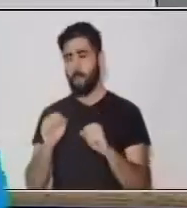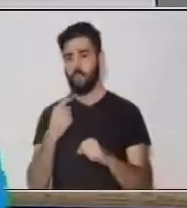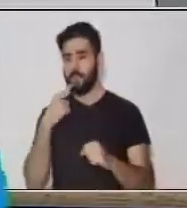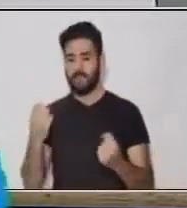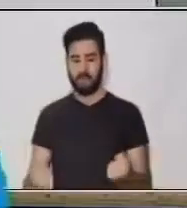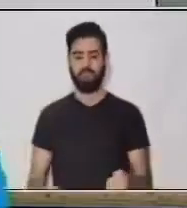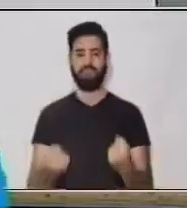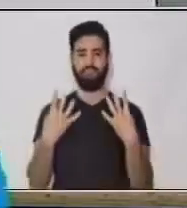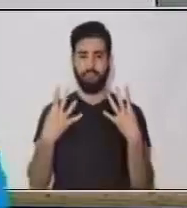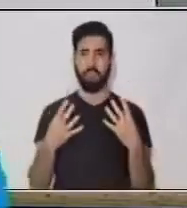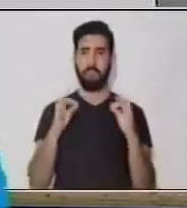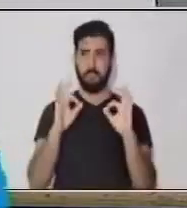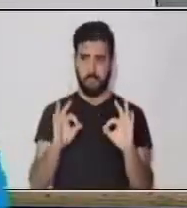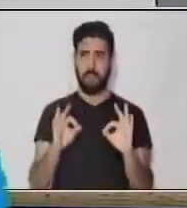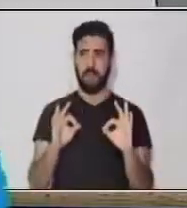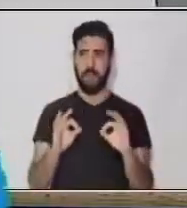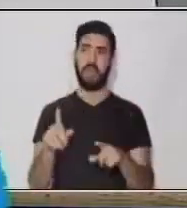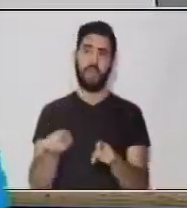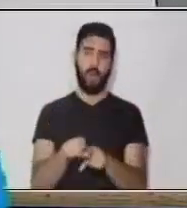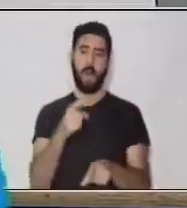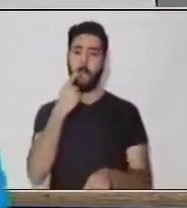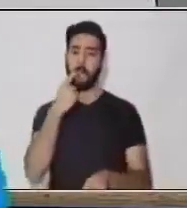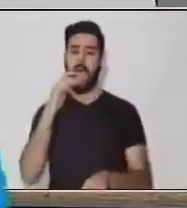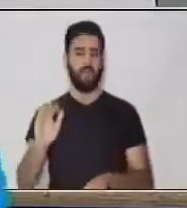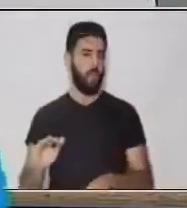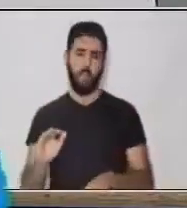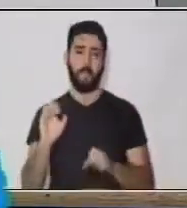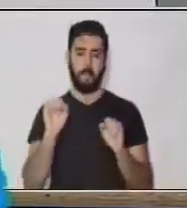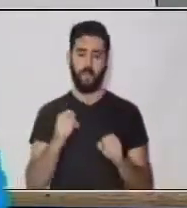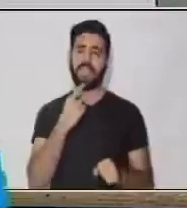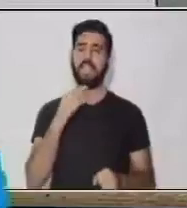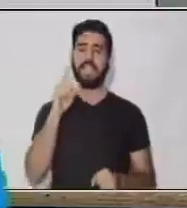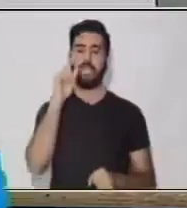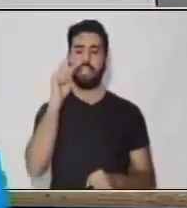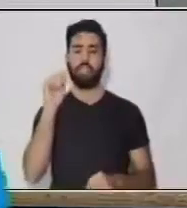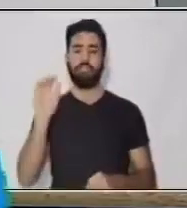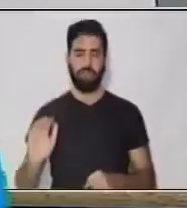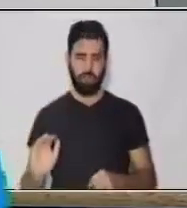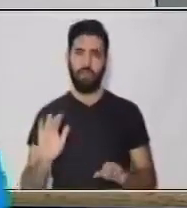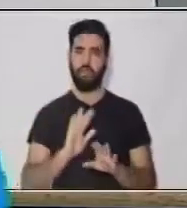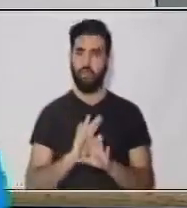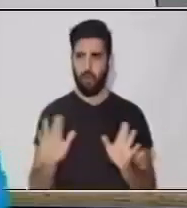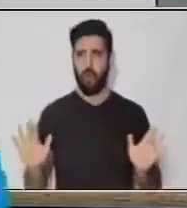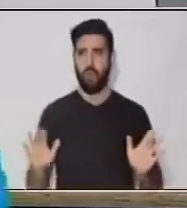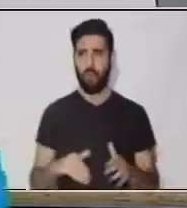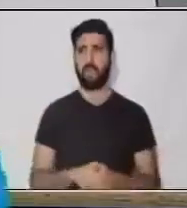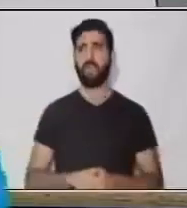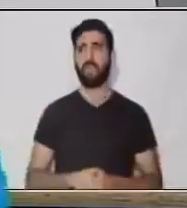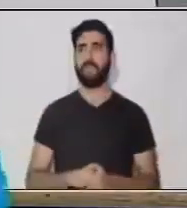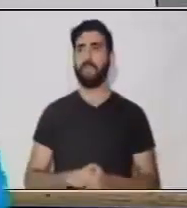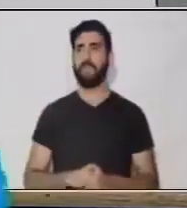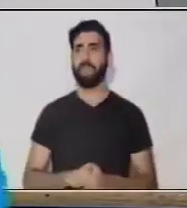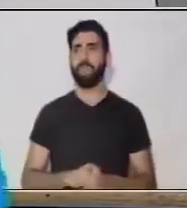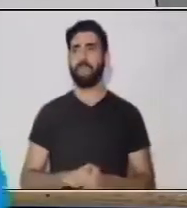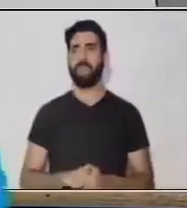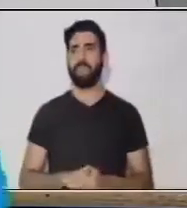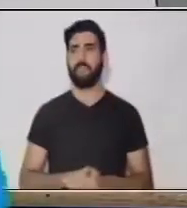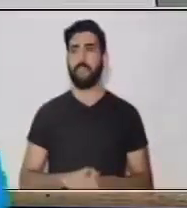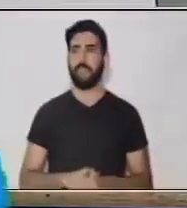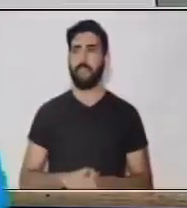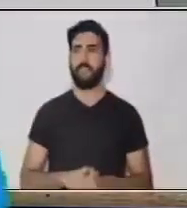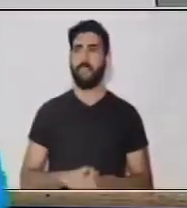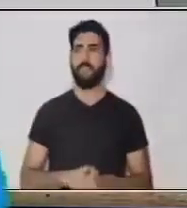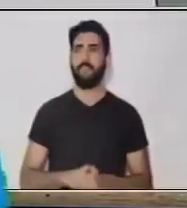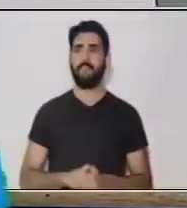¡Excelente! Y en vez de patojo puede decir niño, ¿verdad? La palabra universal, ¿verdad? Que se dice en otros países